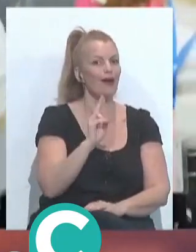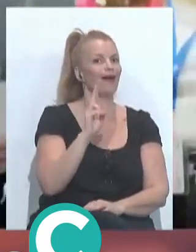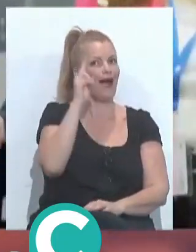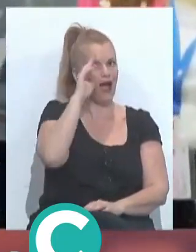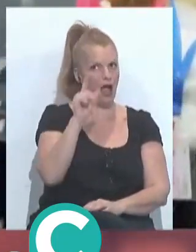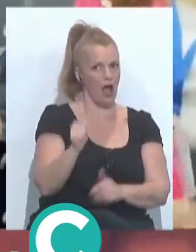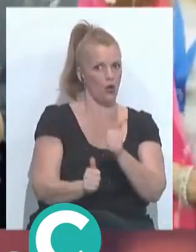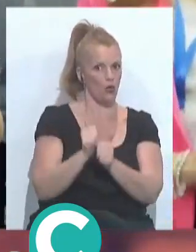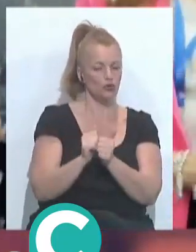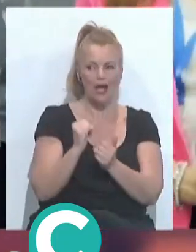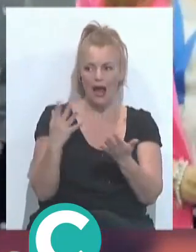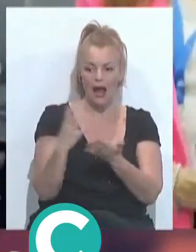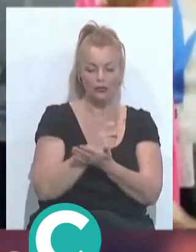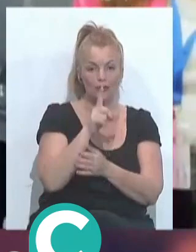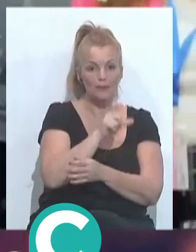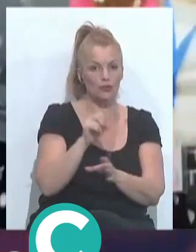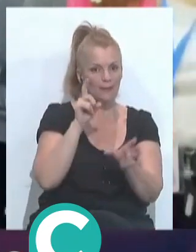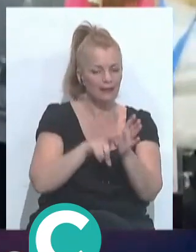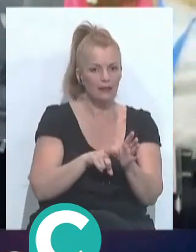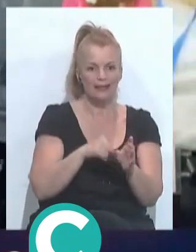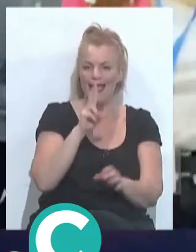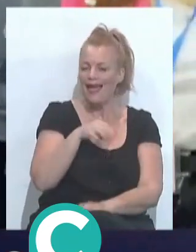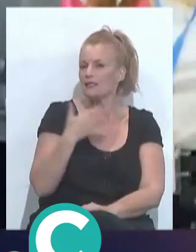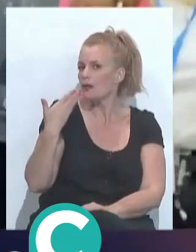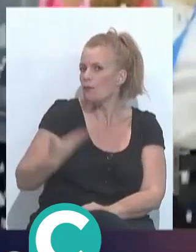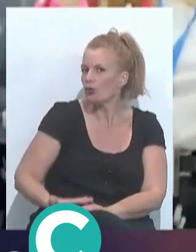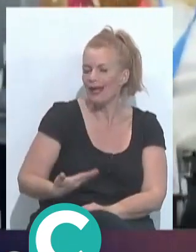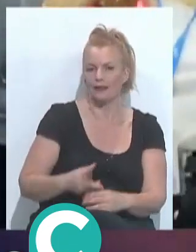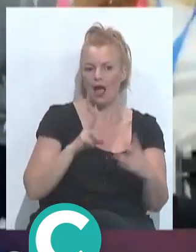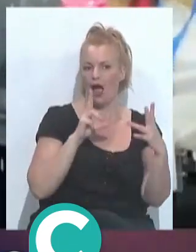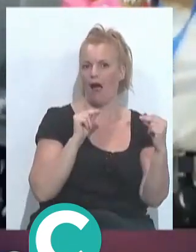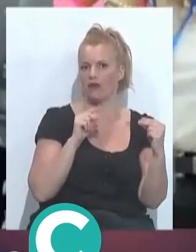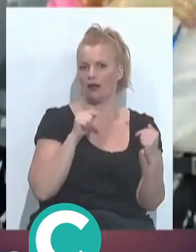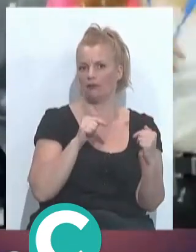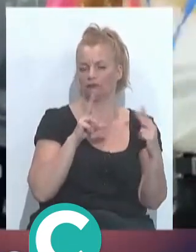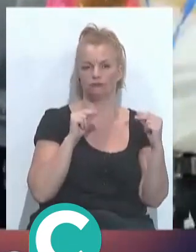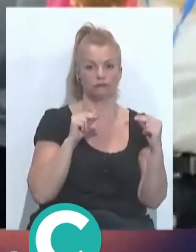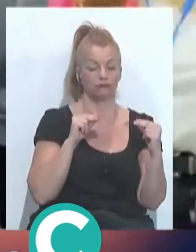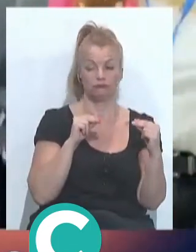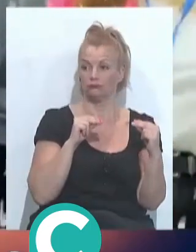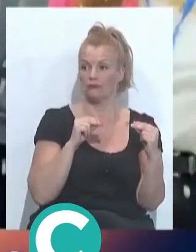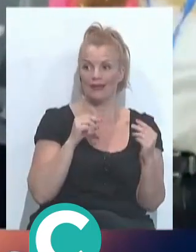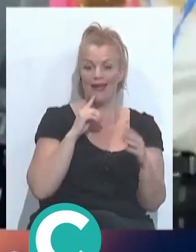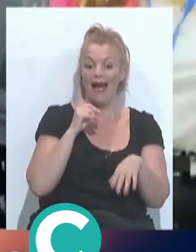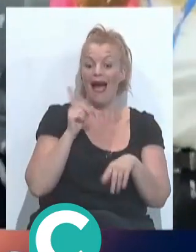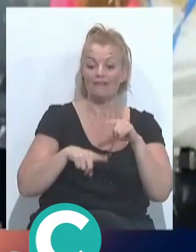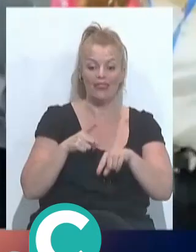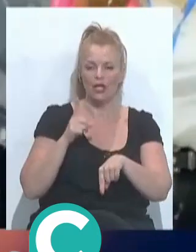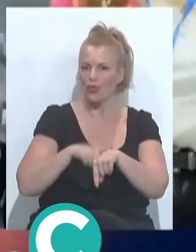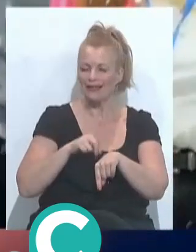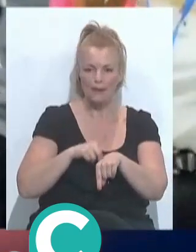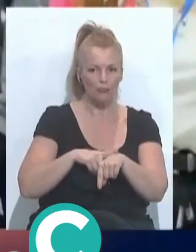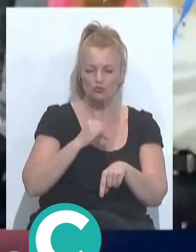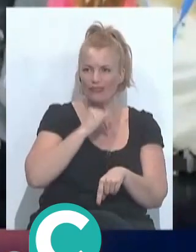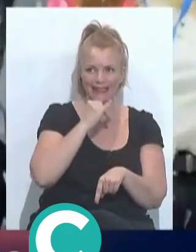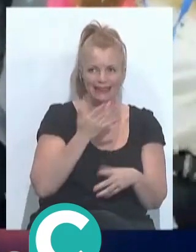concurso. Y a toda esa gente que participa creo que es súper importante hablar. O a hablar. A nosotros nos pasaba que a veces no nos daba tiempo suficiente